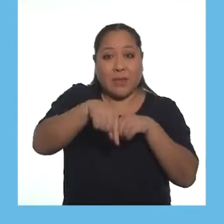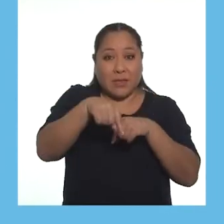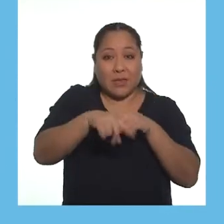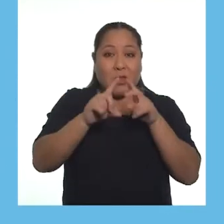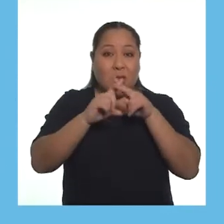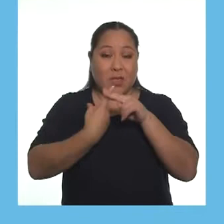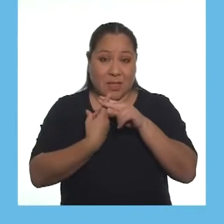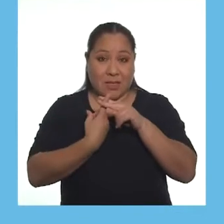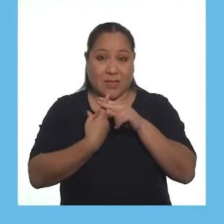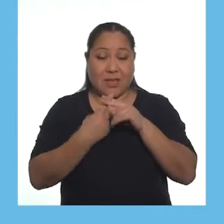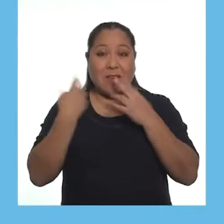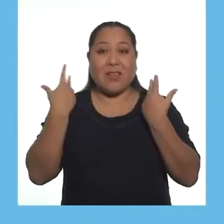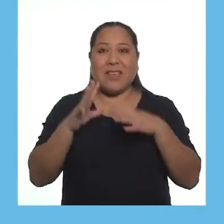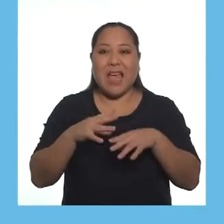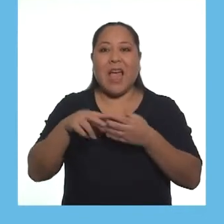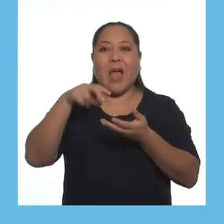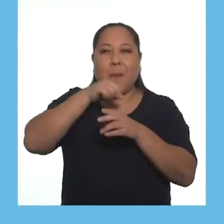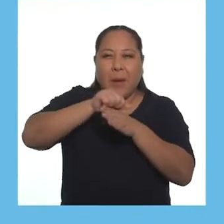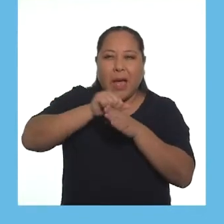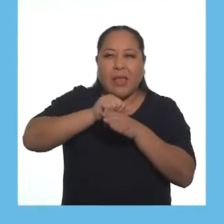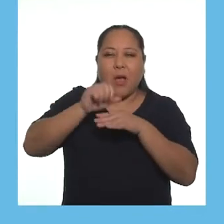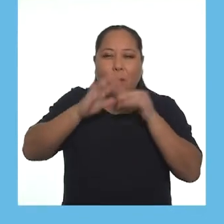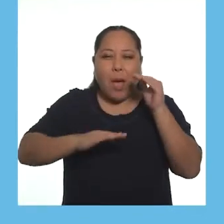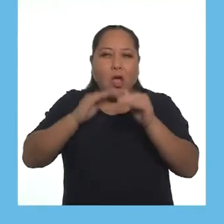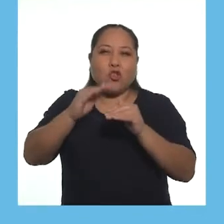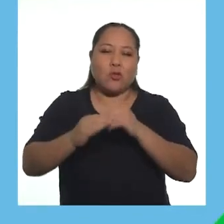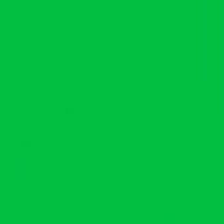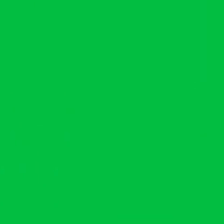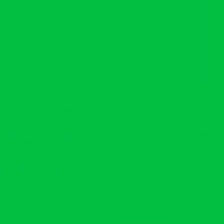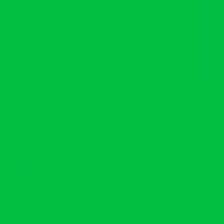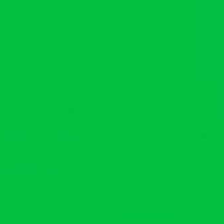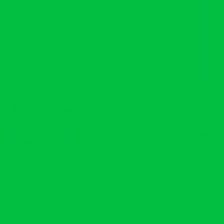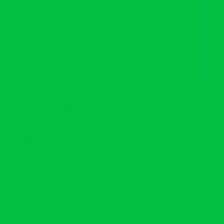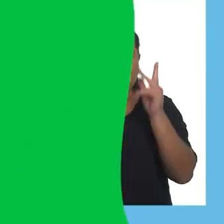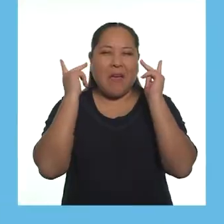la coloquen en el suelo cuando inicien con la coreografía.